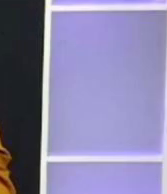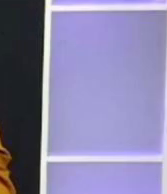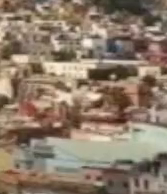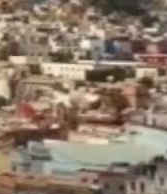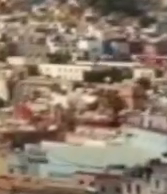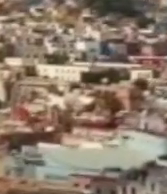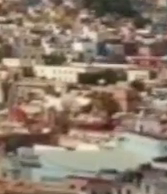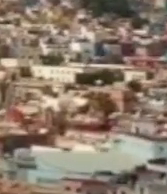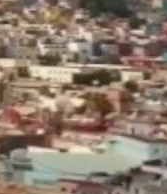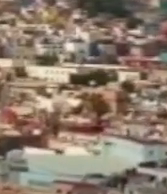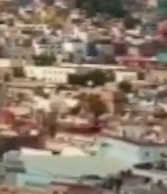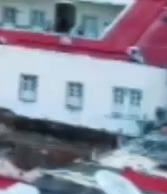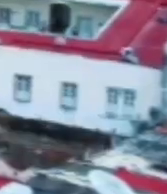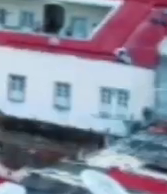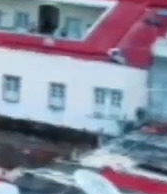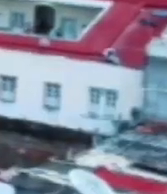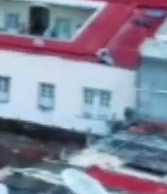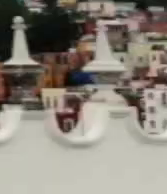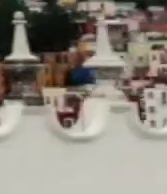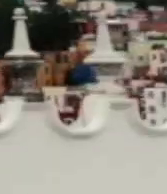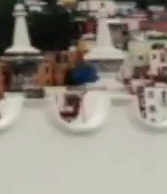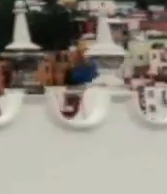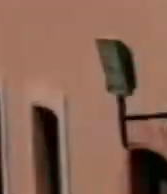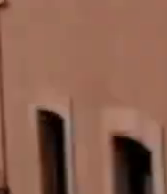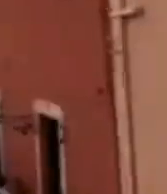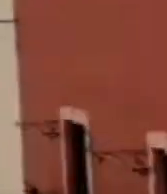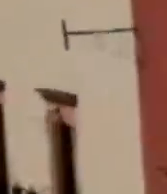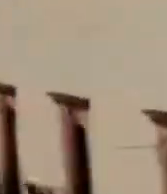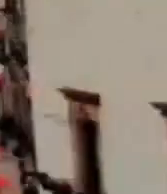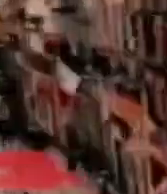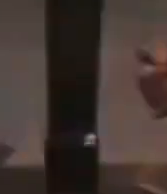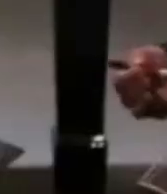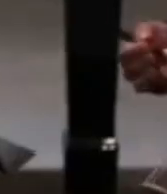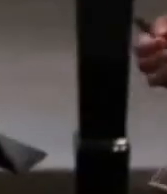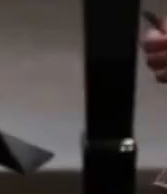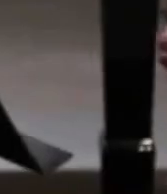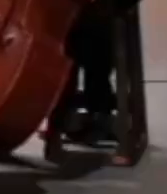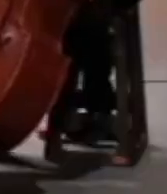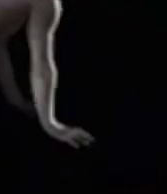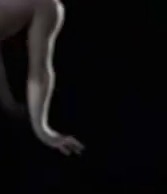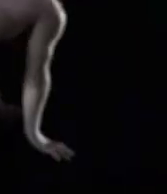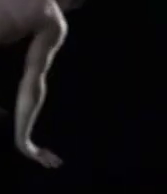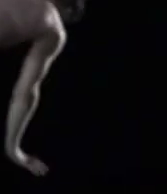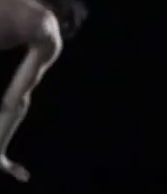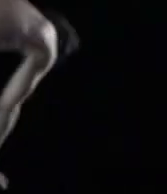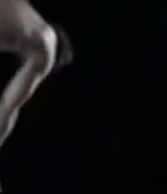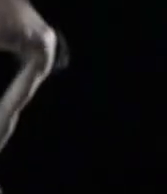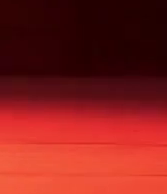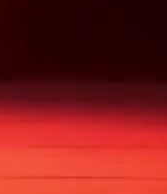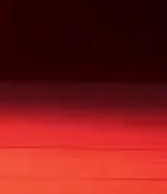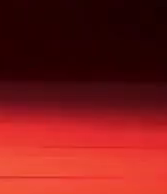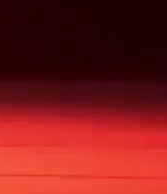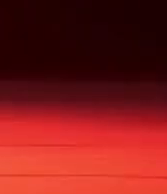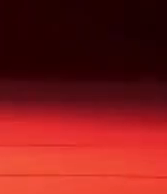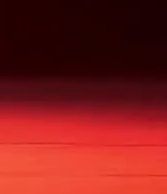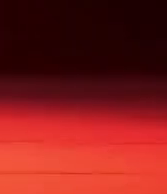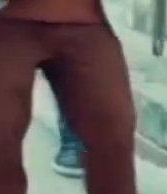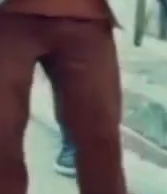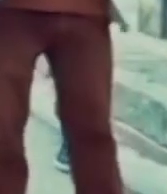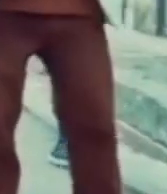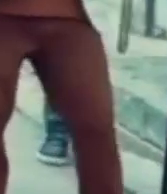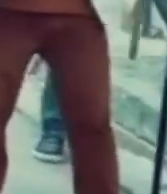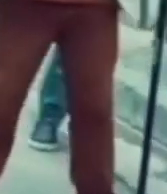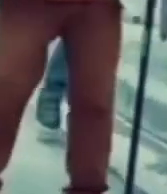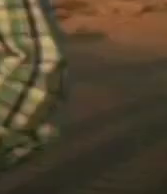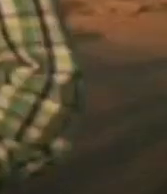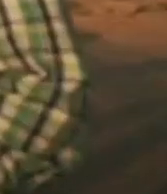El Festival Internacional Cervantino Vuelve a Guanajuato Del 13 al 31 de octubre Podrás